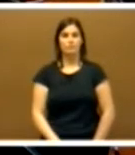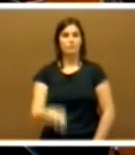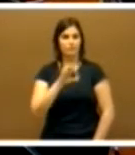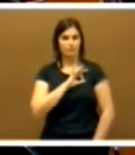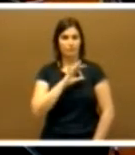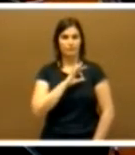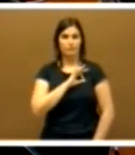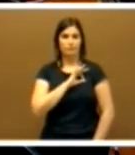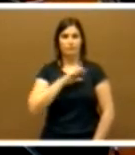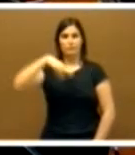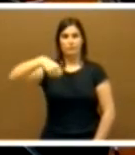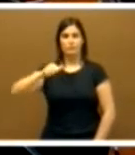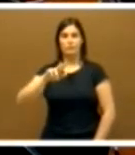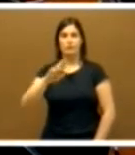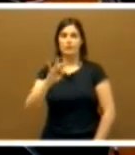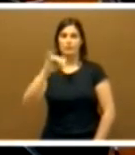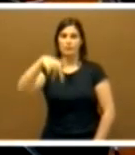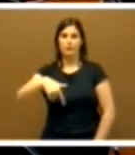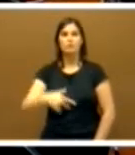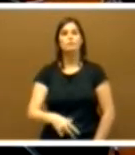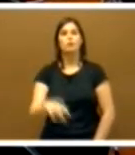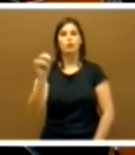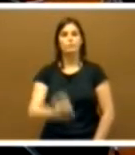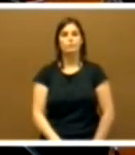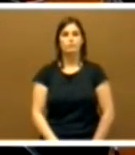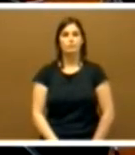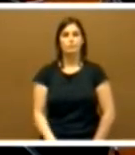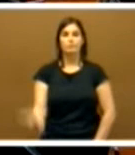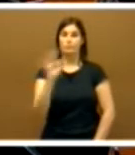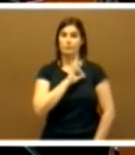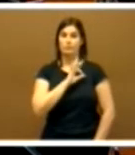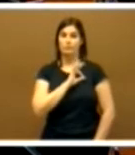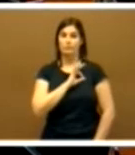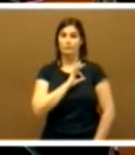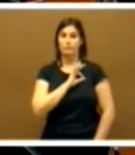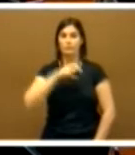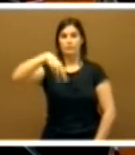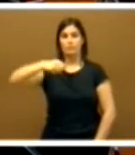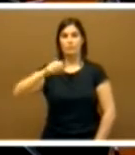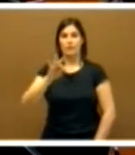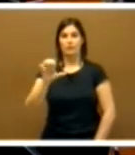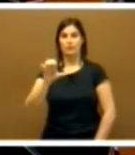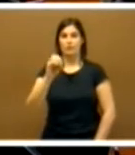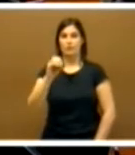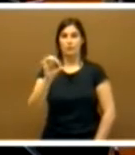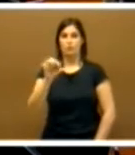Francisco Antonio Martín Simón Don Doña María Sol Mateos Nogales